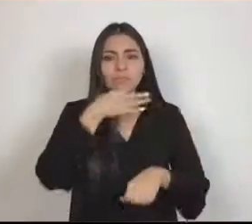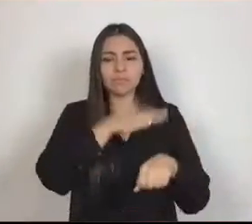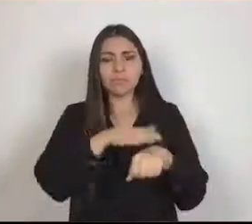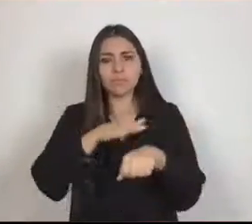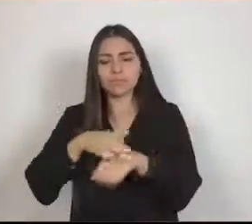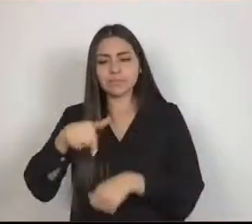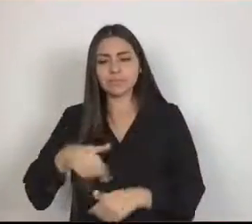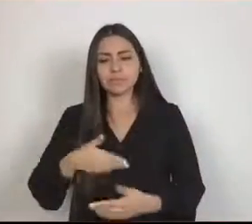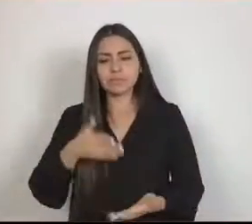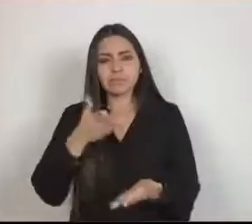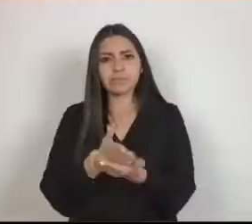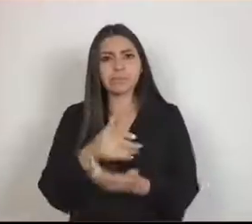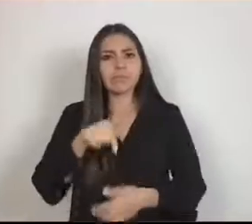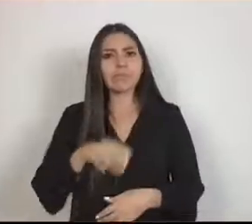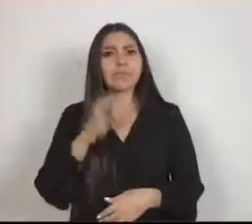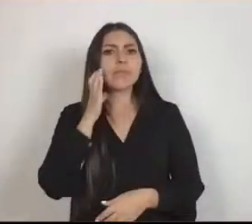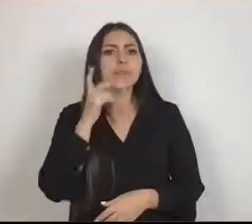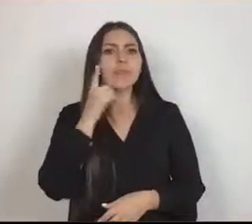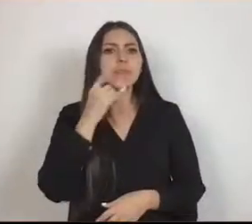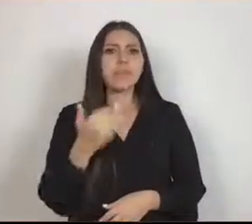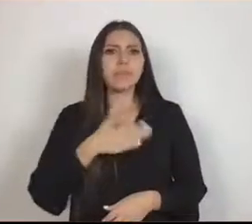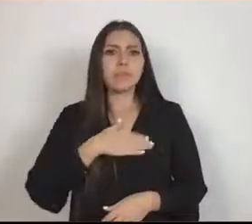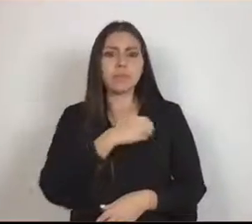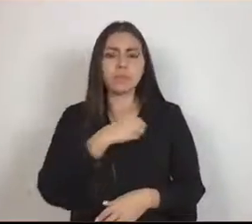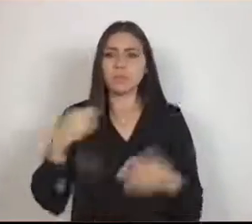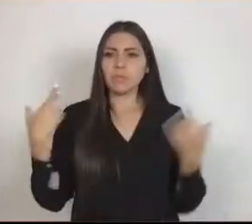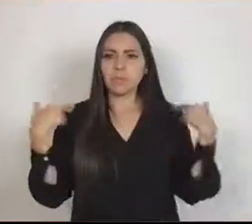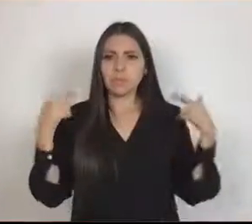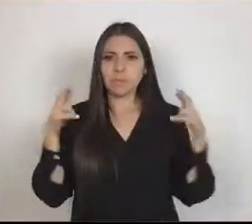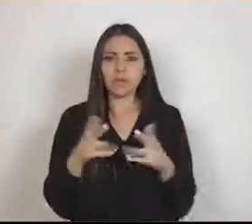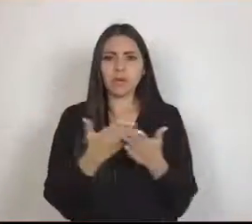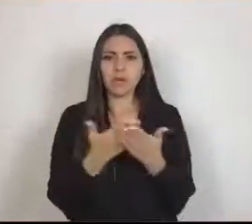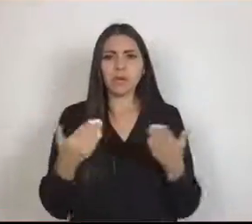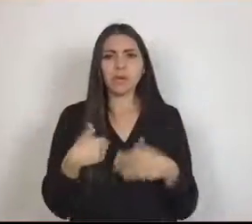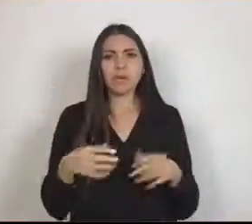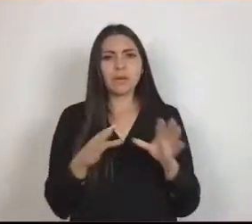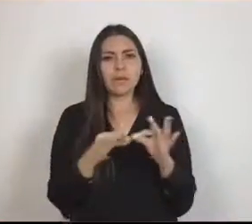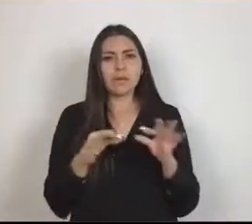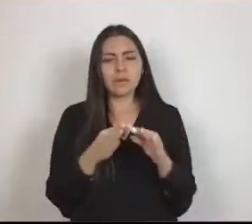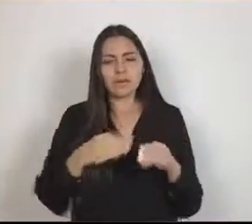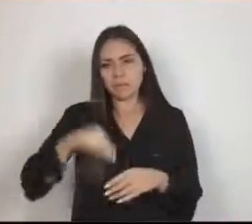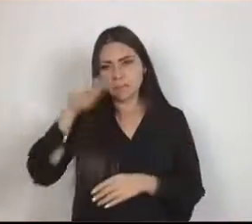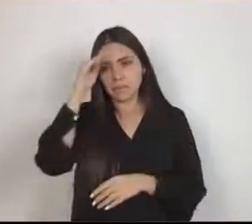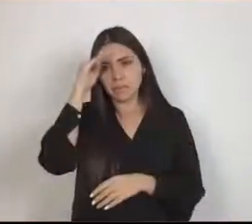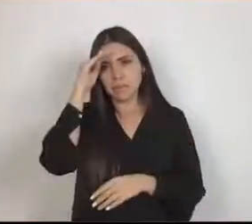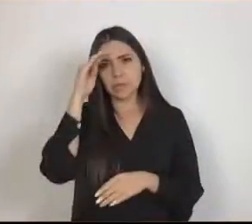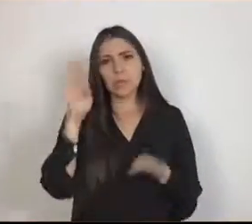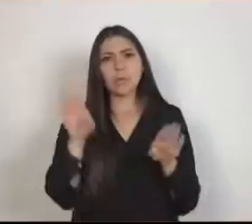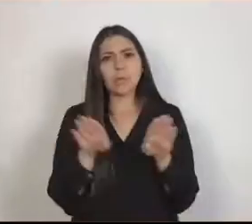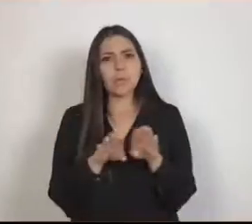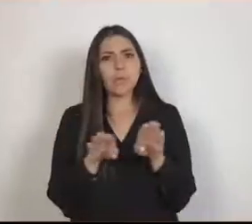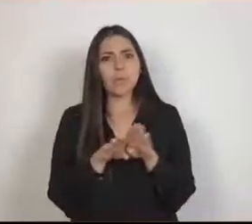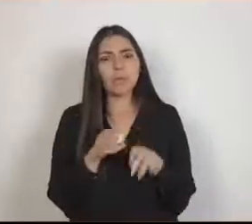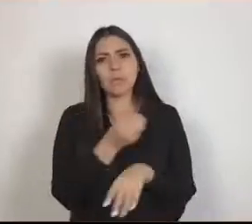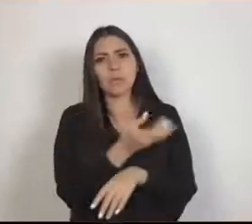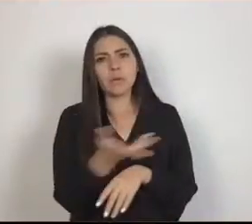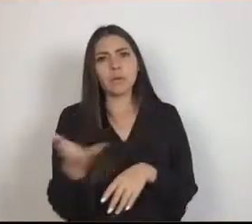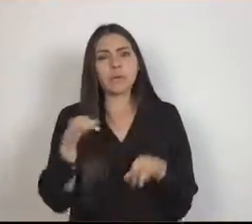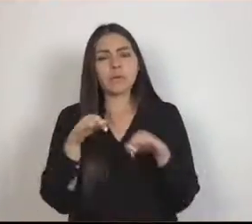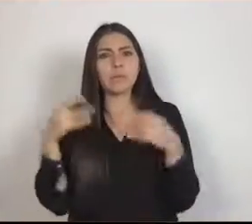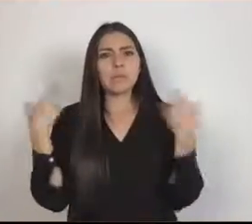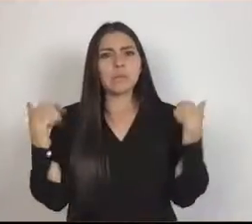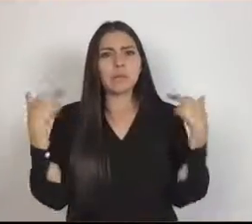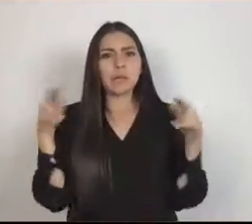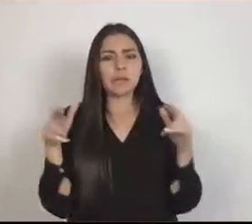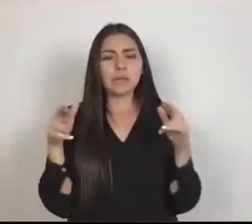obligación como docente para realizar esta reflexión sobre las condiciones de los docentes a 18 meses